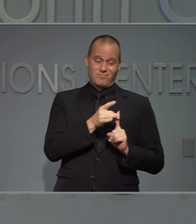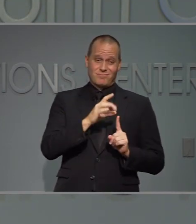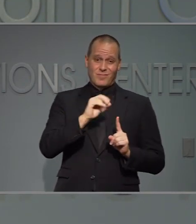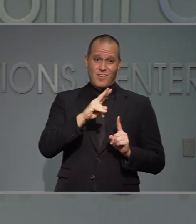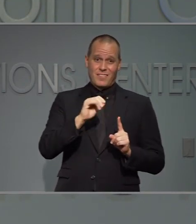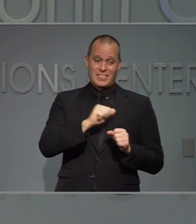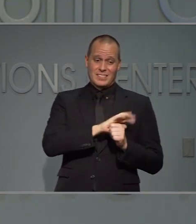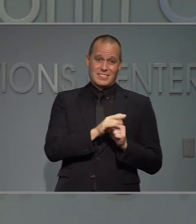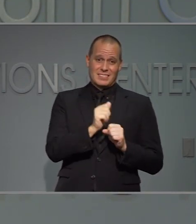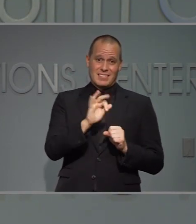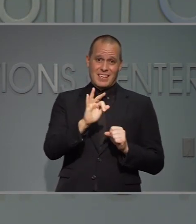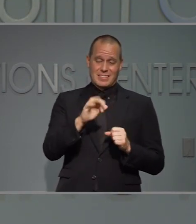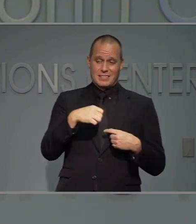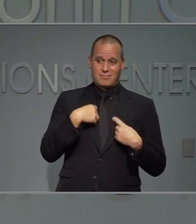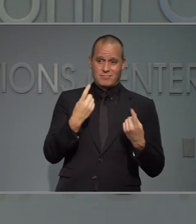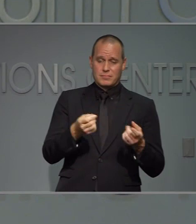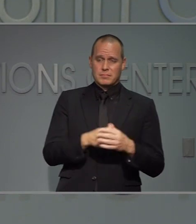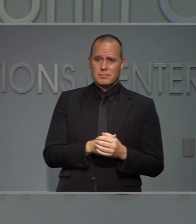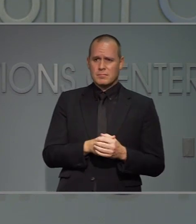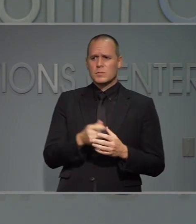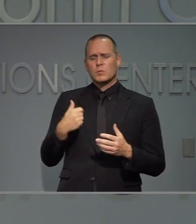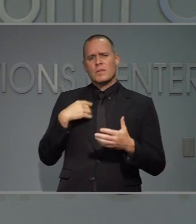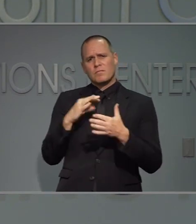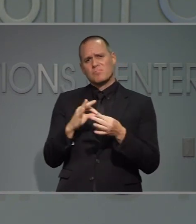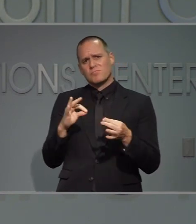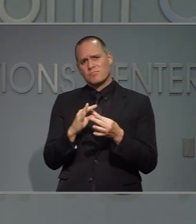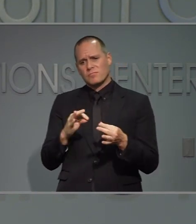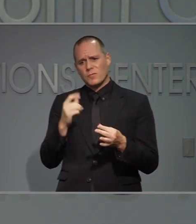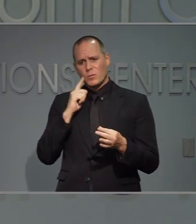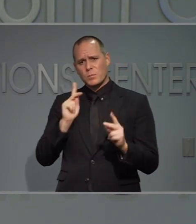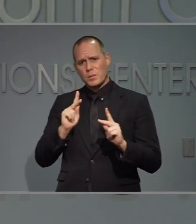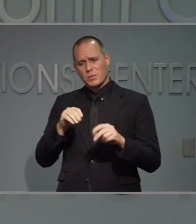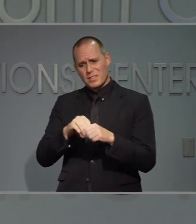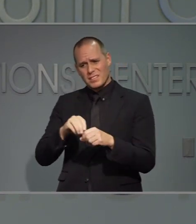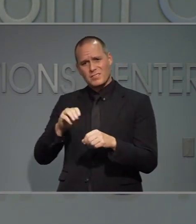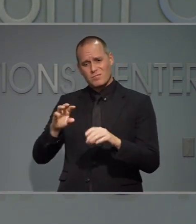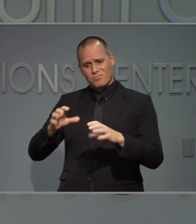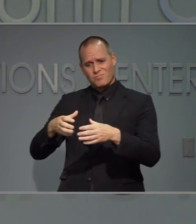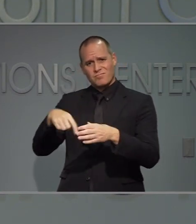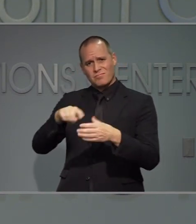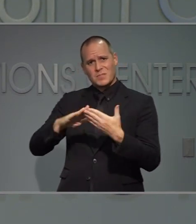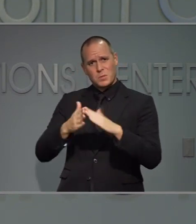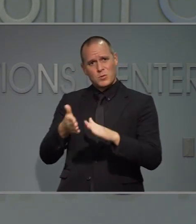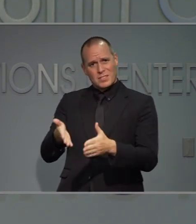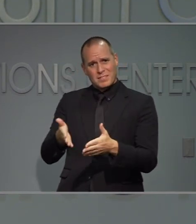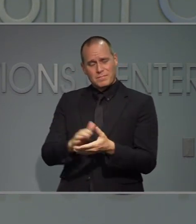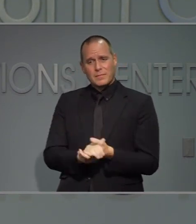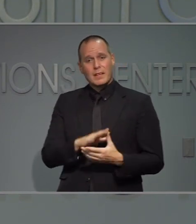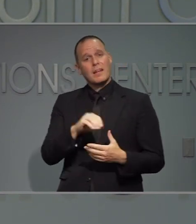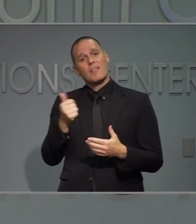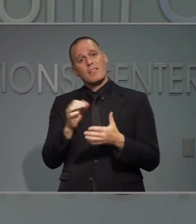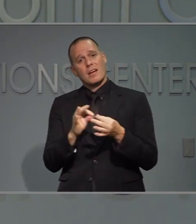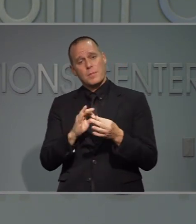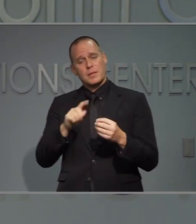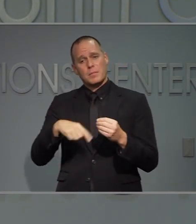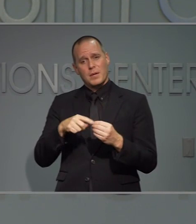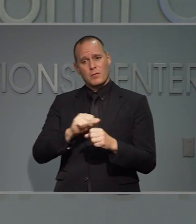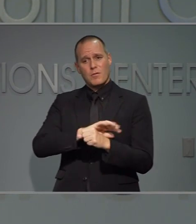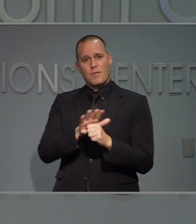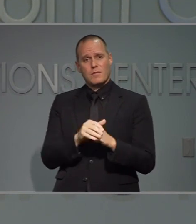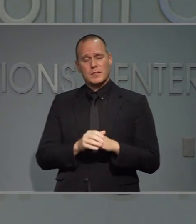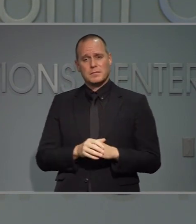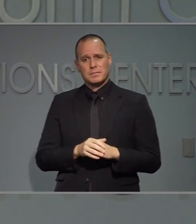si nueve. Tiene algunas palabras para animar a la comunidad en medio de esta pandemia. España,